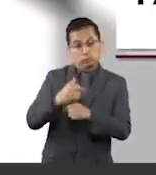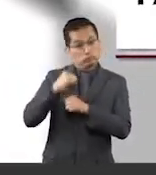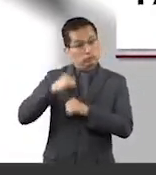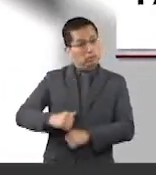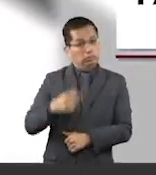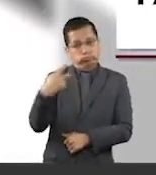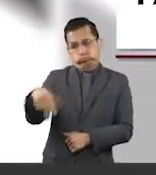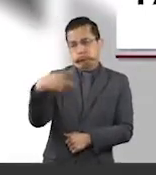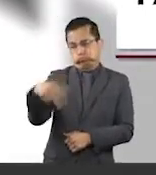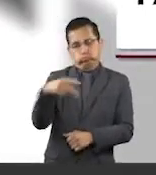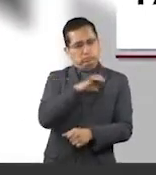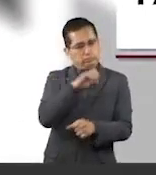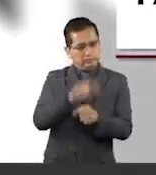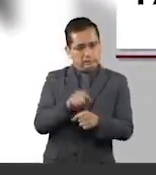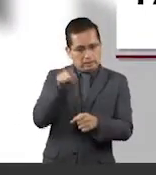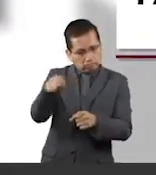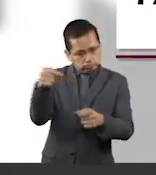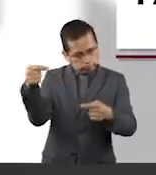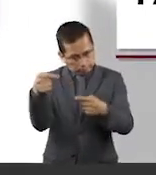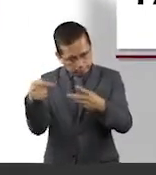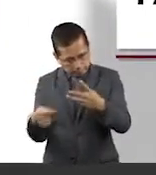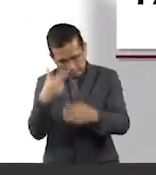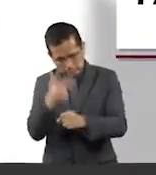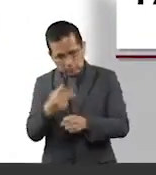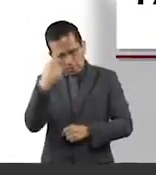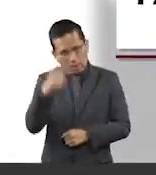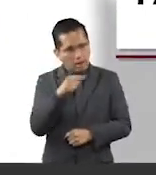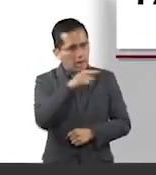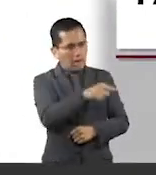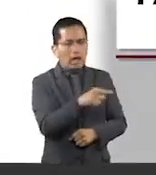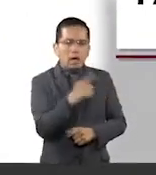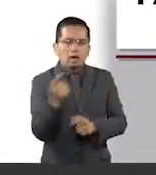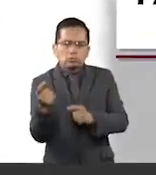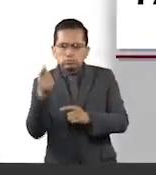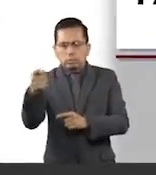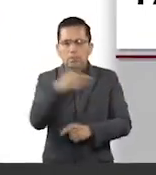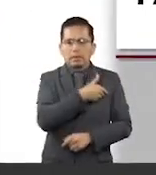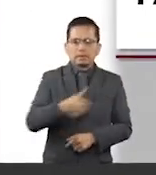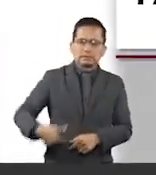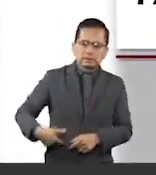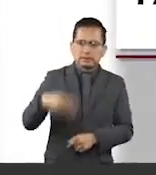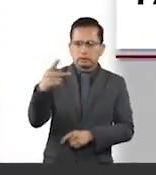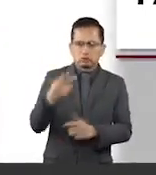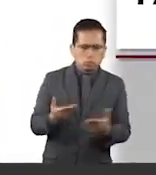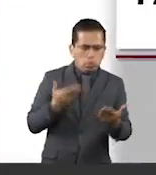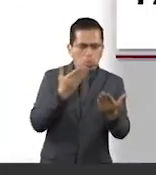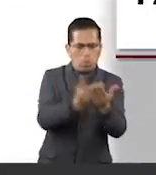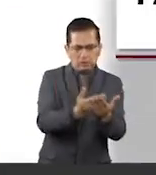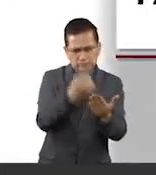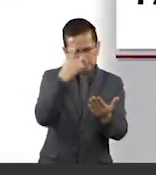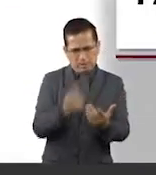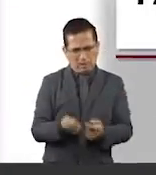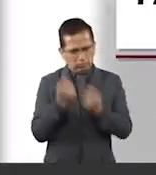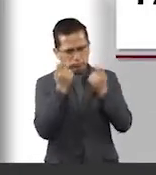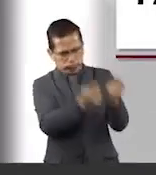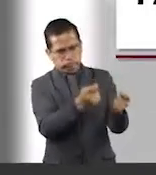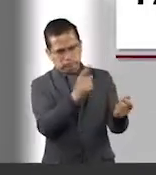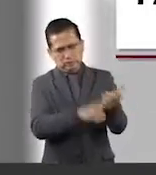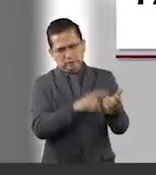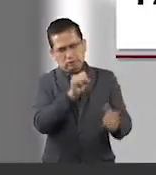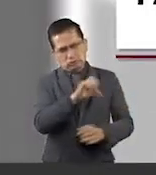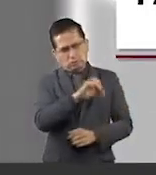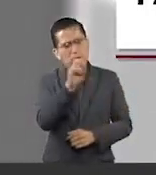facultada para aceptar la designación que hace el Ejecutivo de Ministros de la Suprema Corte y también